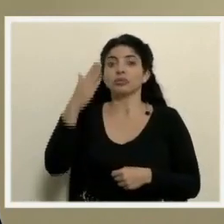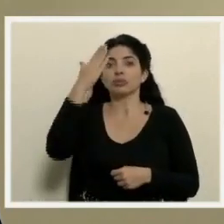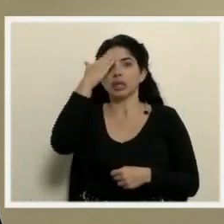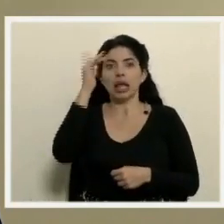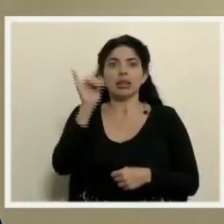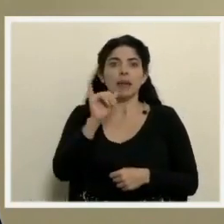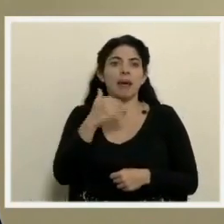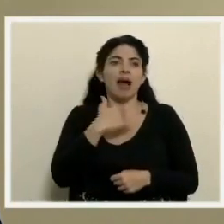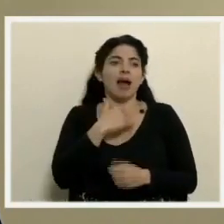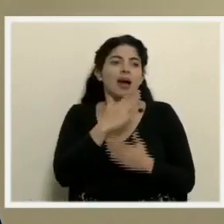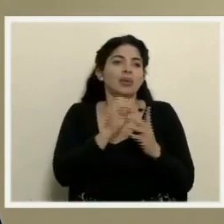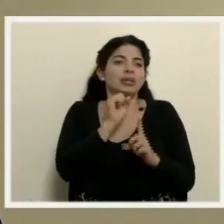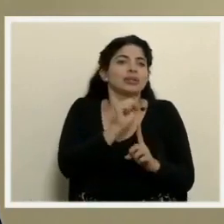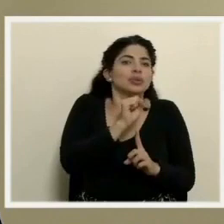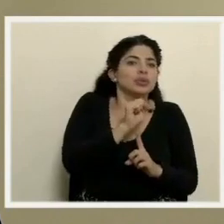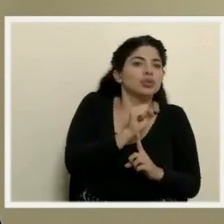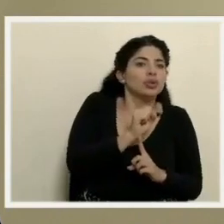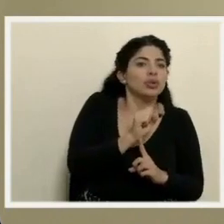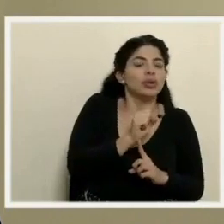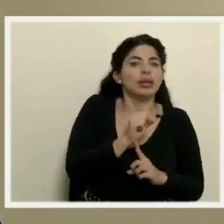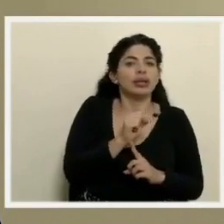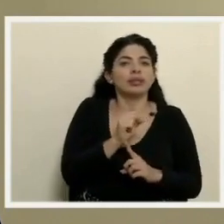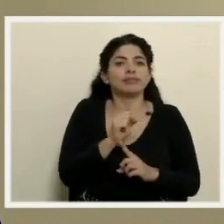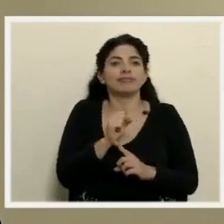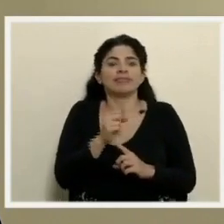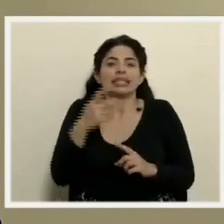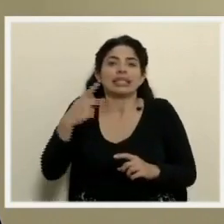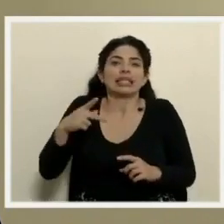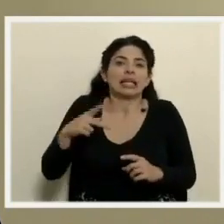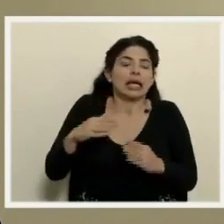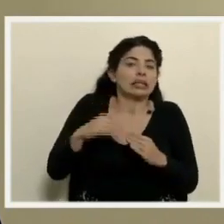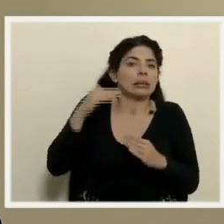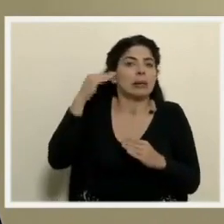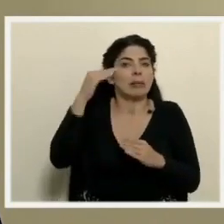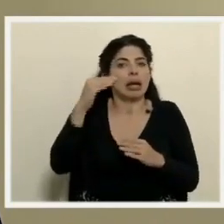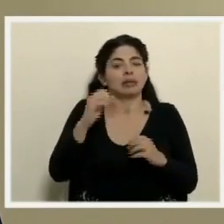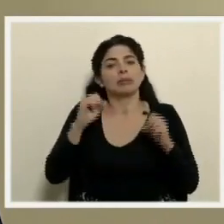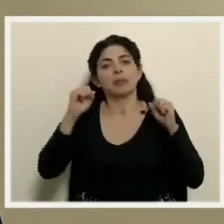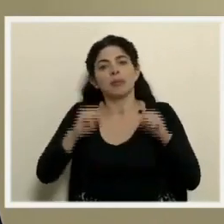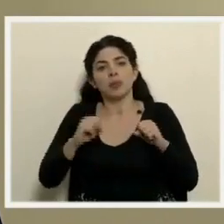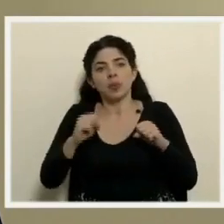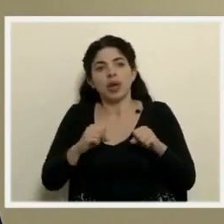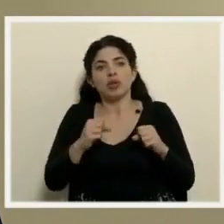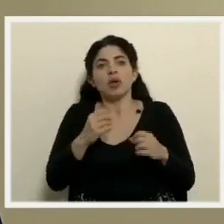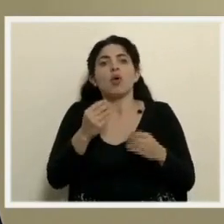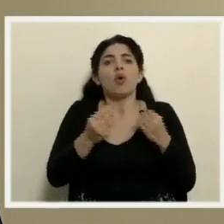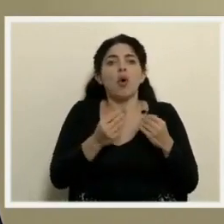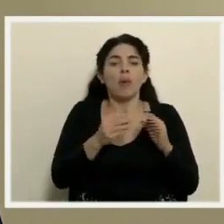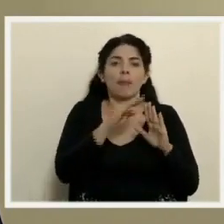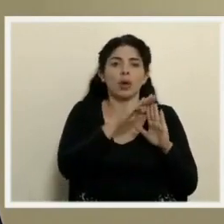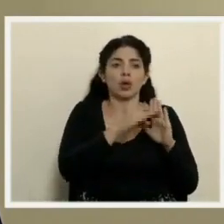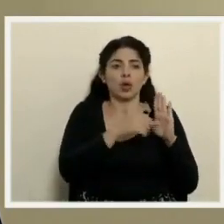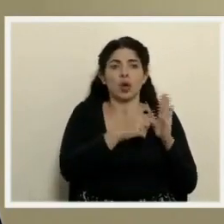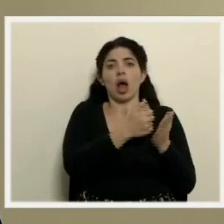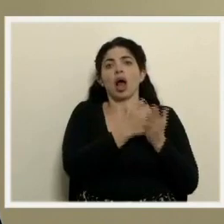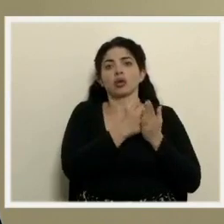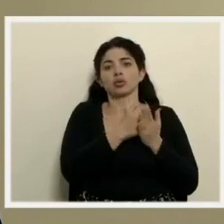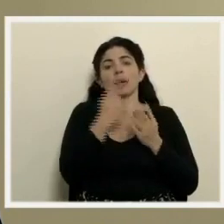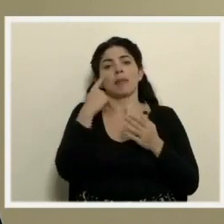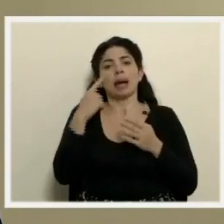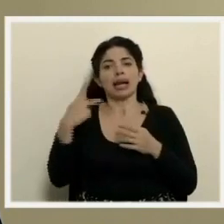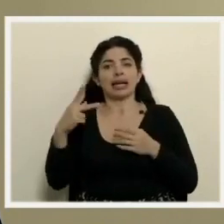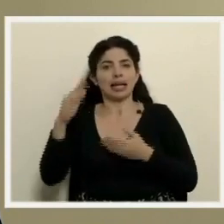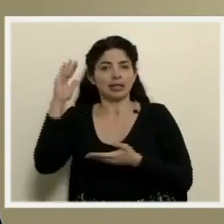condiciones en que ese riesgo en condiciones preponderantes que ese riesgo se puede minimizar aplicando los diferentes protocolos pero nosotros